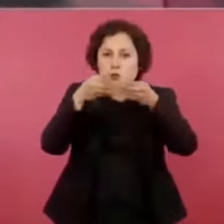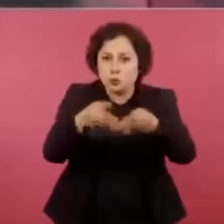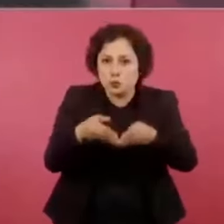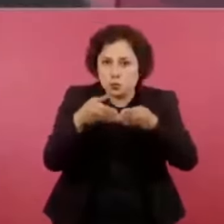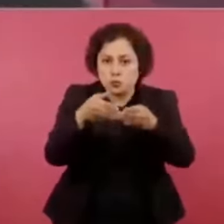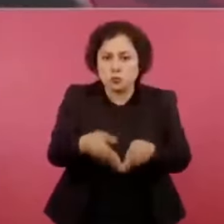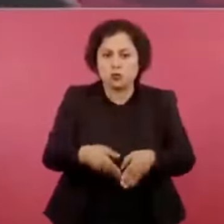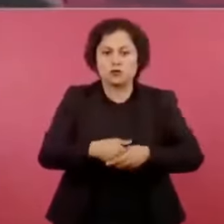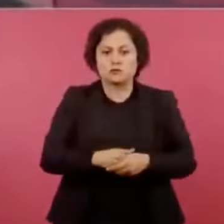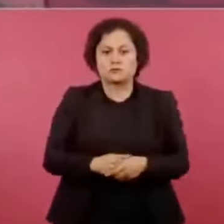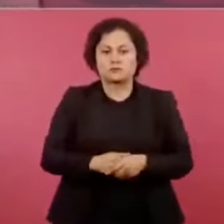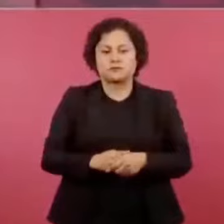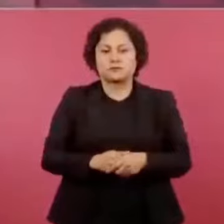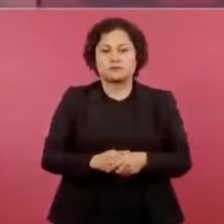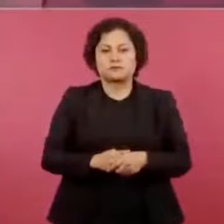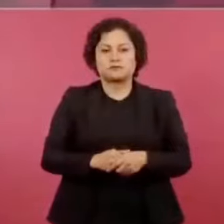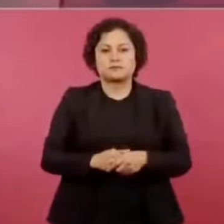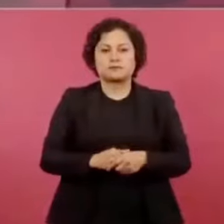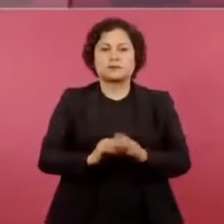Ya, ya me voy a ir.